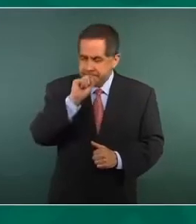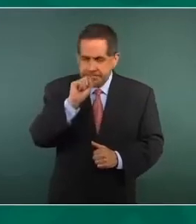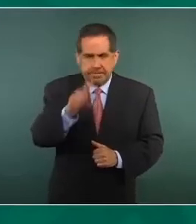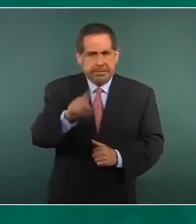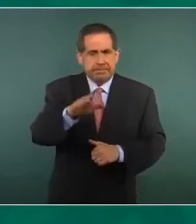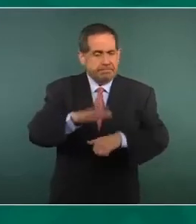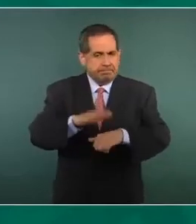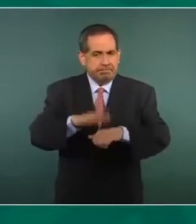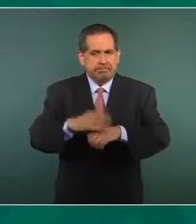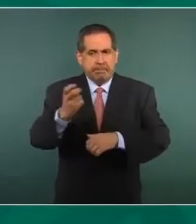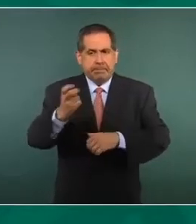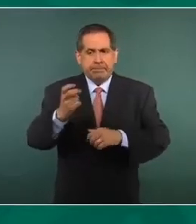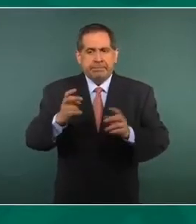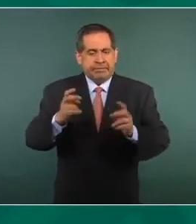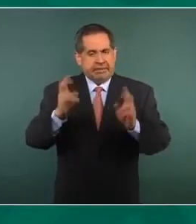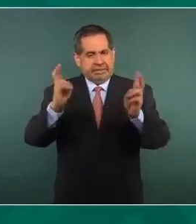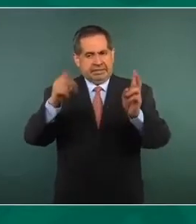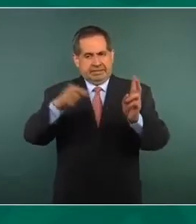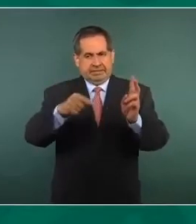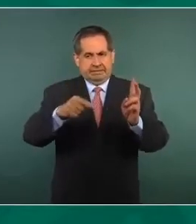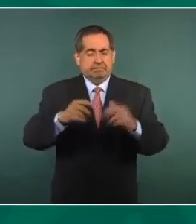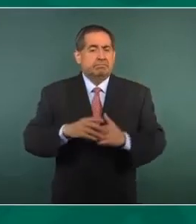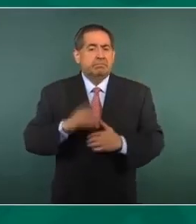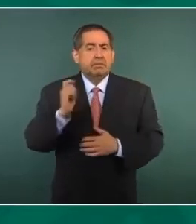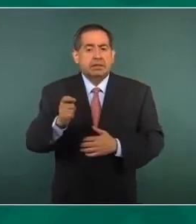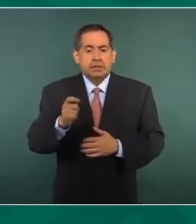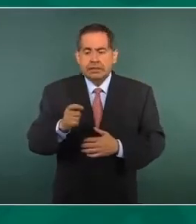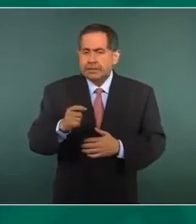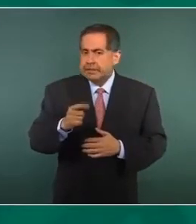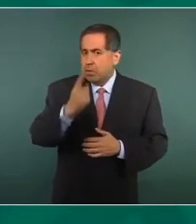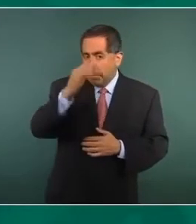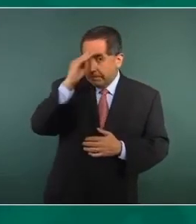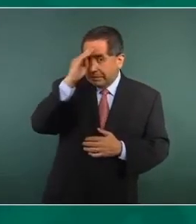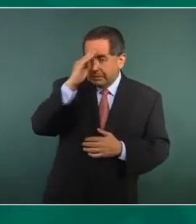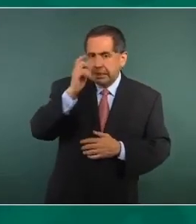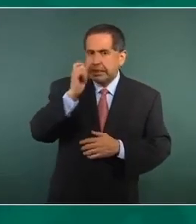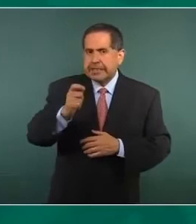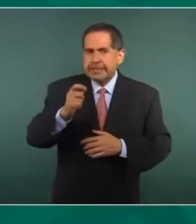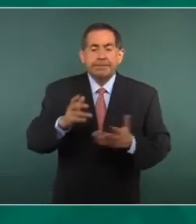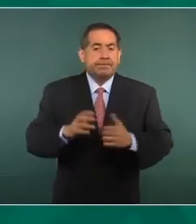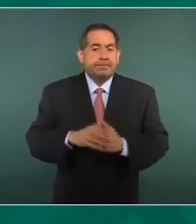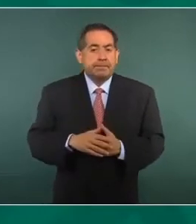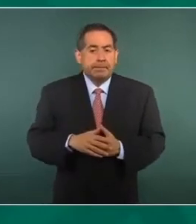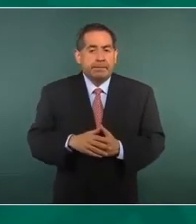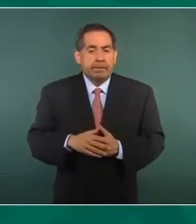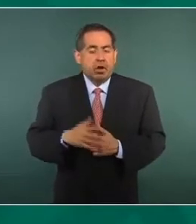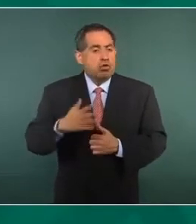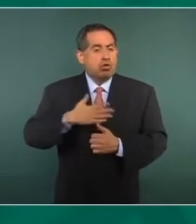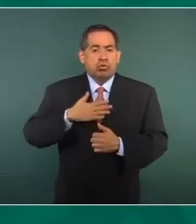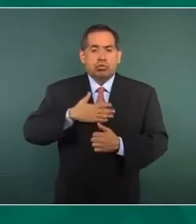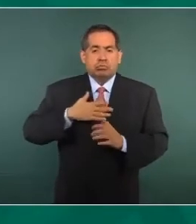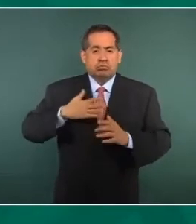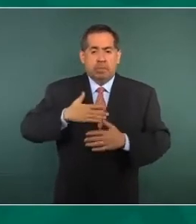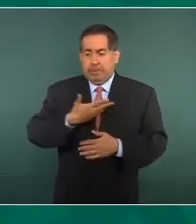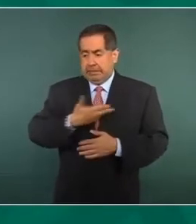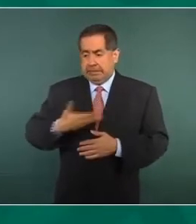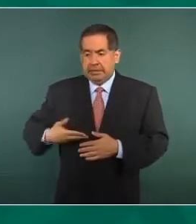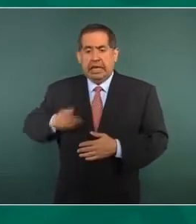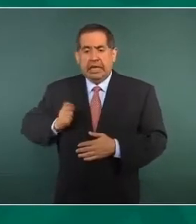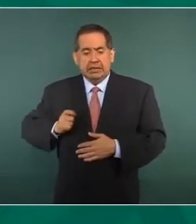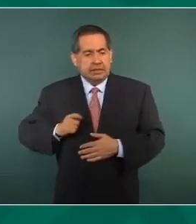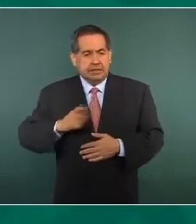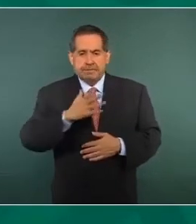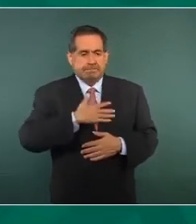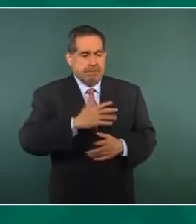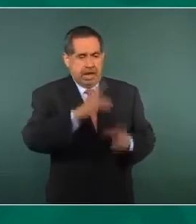En este caso se tiene que tomar en cuenta que somos respetuosos de la